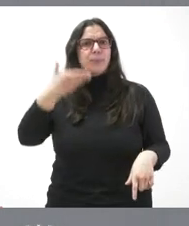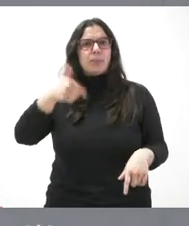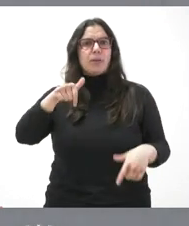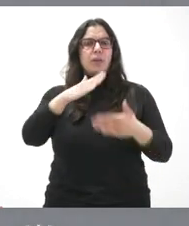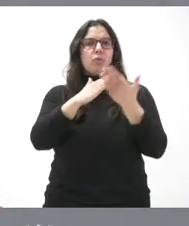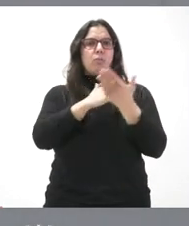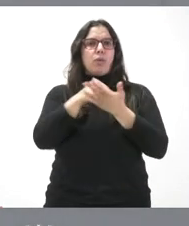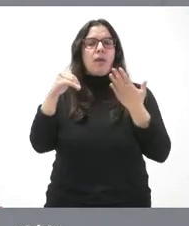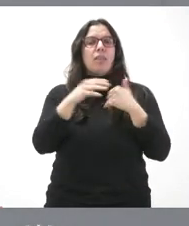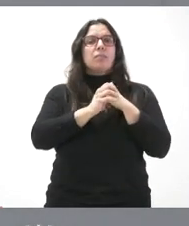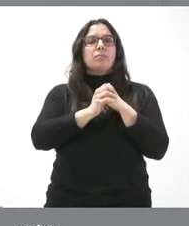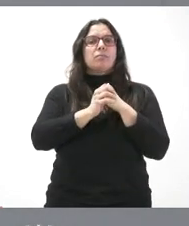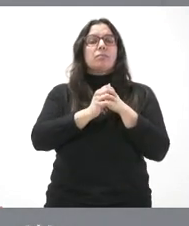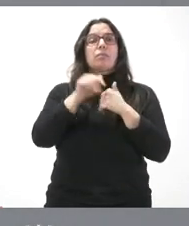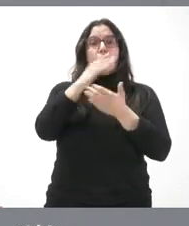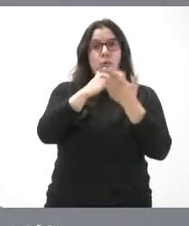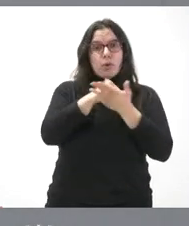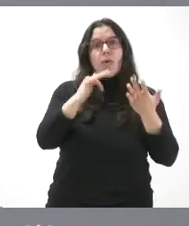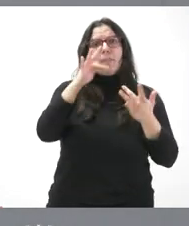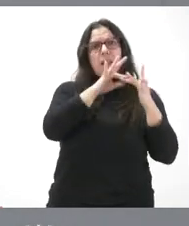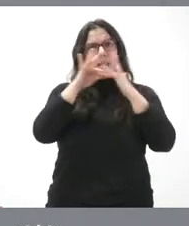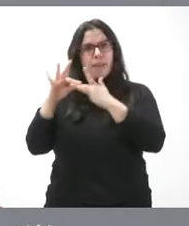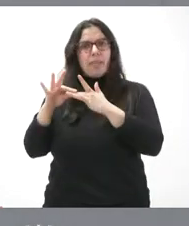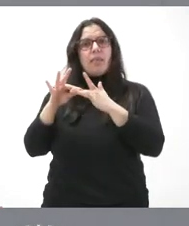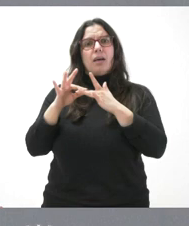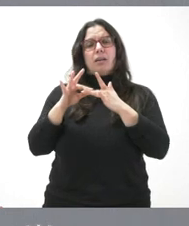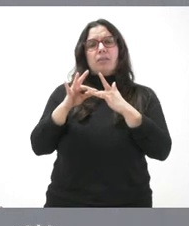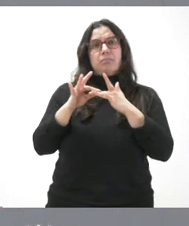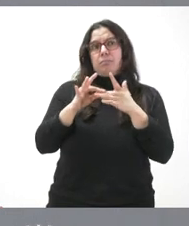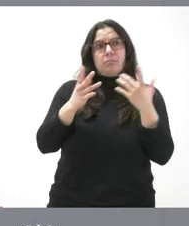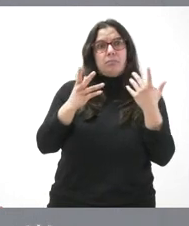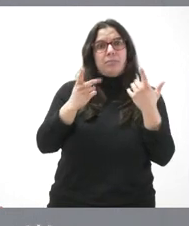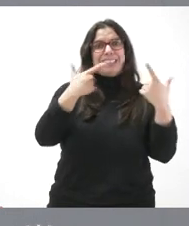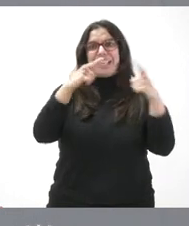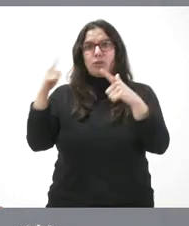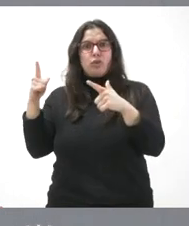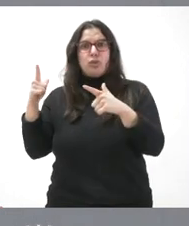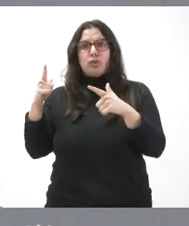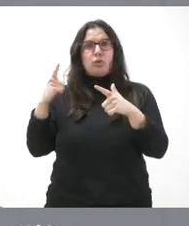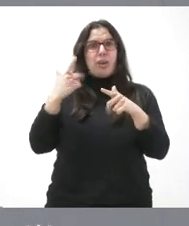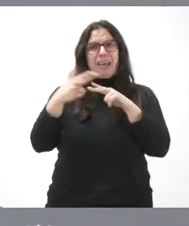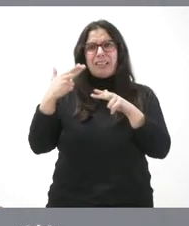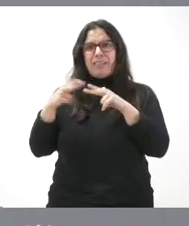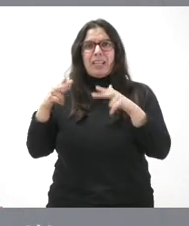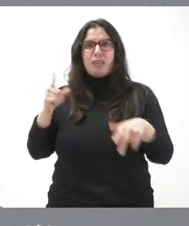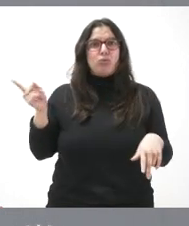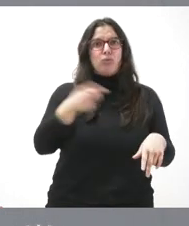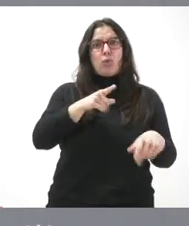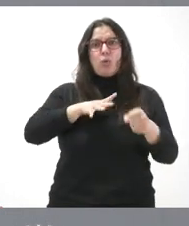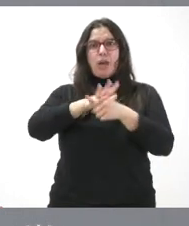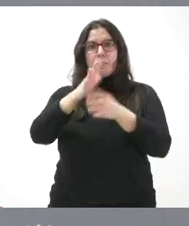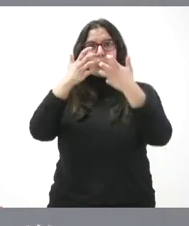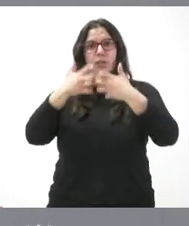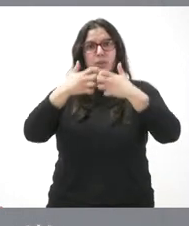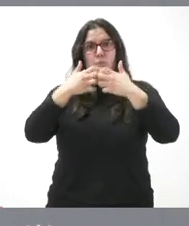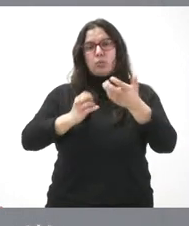comunidad autónoma, donde nuestra comunidad autónoma tiene un liderazgo en casi todos los sectores de actividad del ámbito de la industria